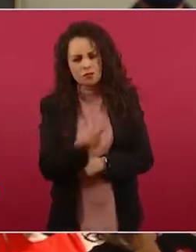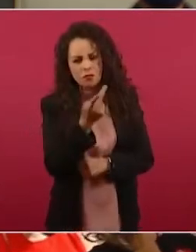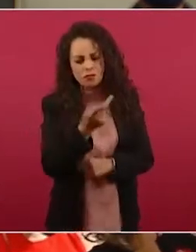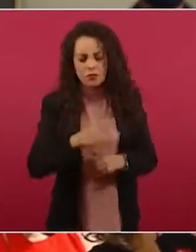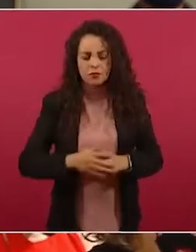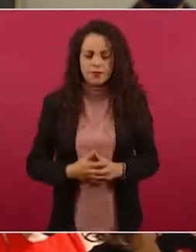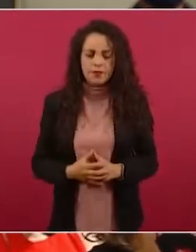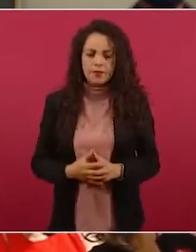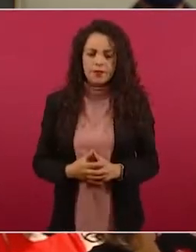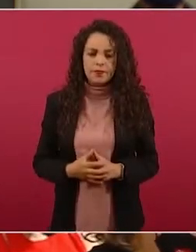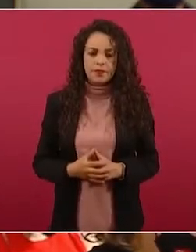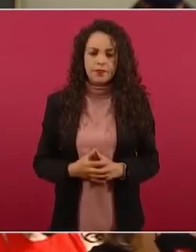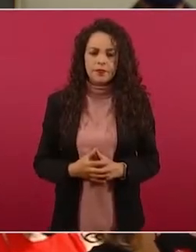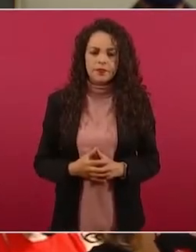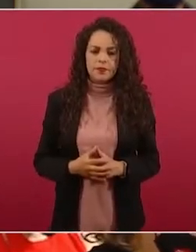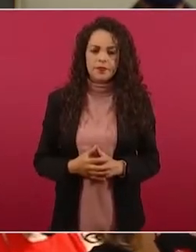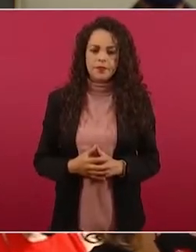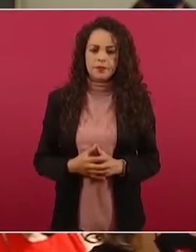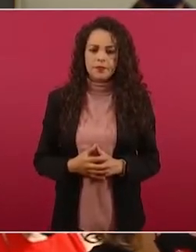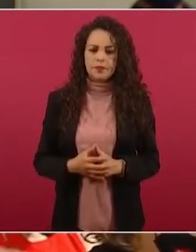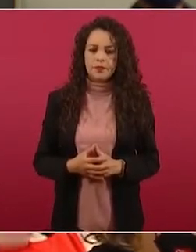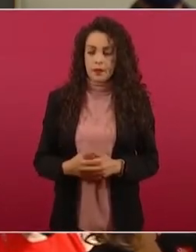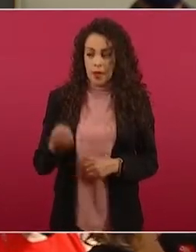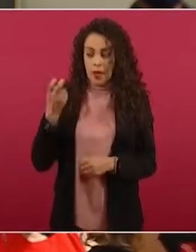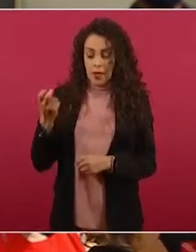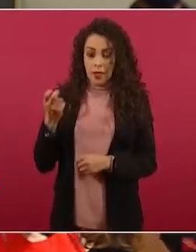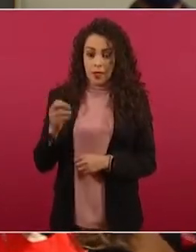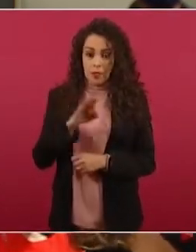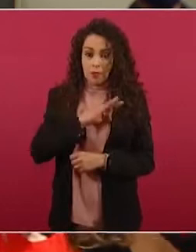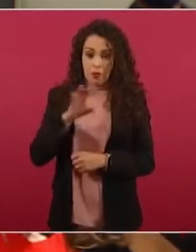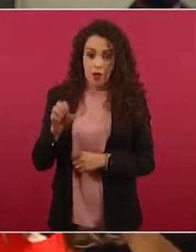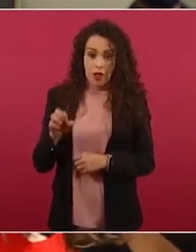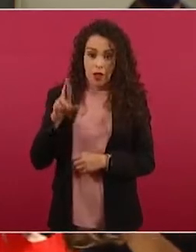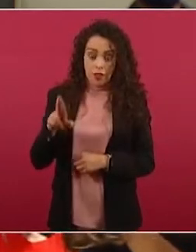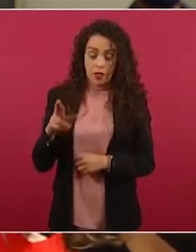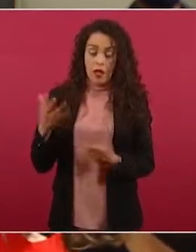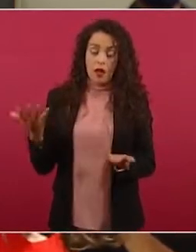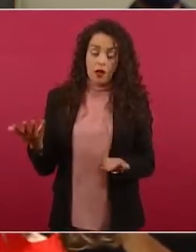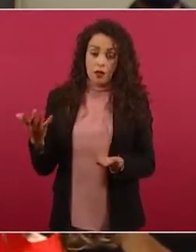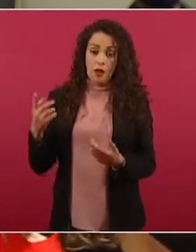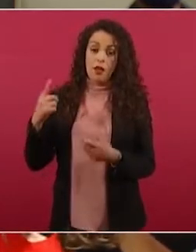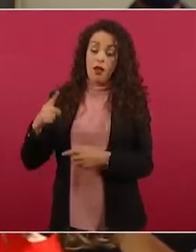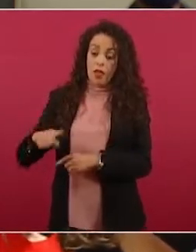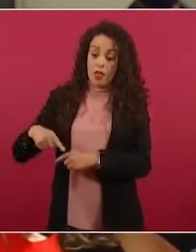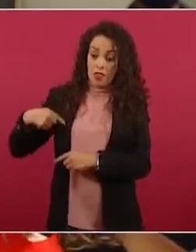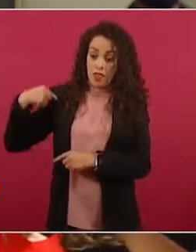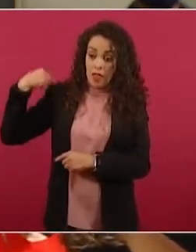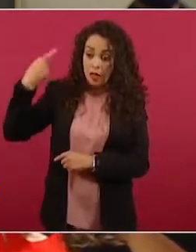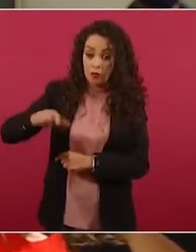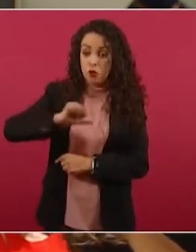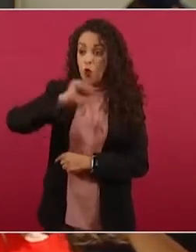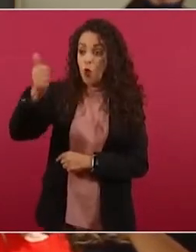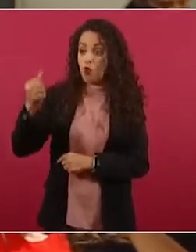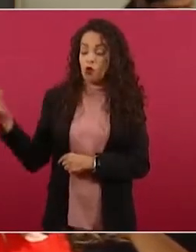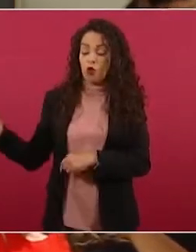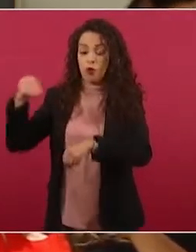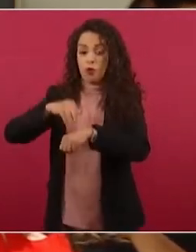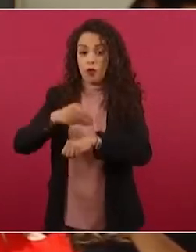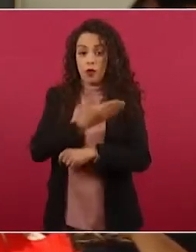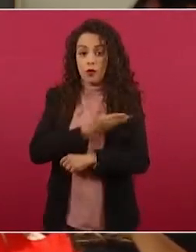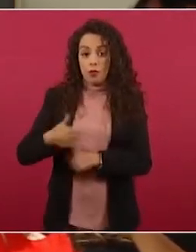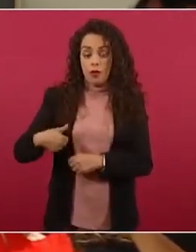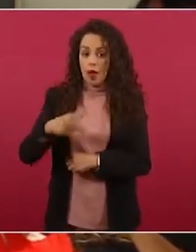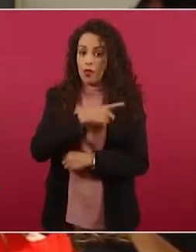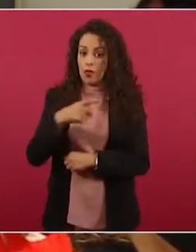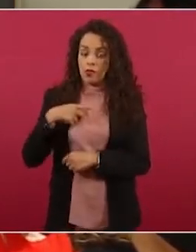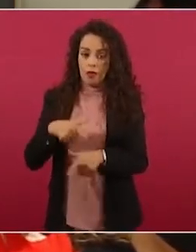deja un legado para los presidentes posteriores a mantener estos apoyos a la